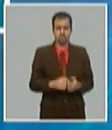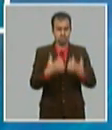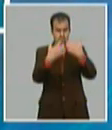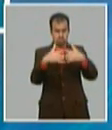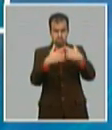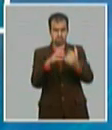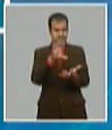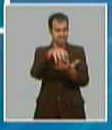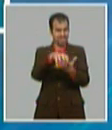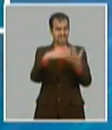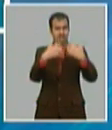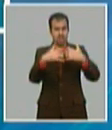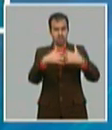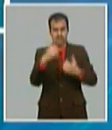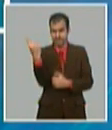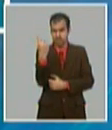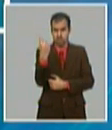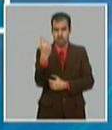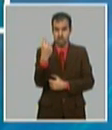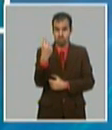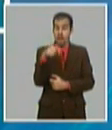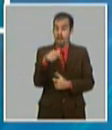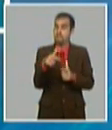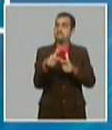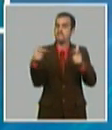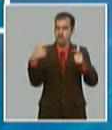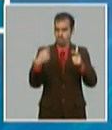estamos proyectando también crecimientos